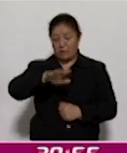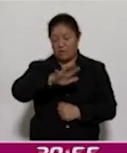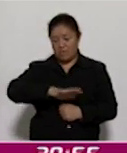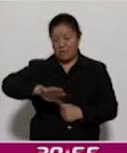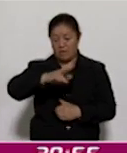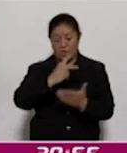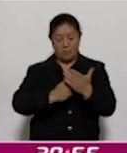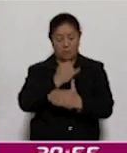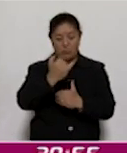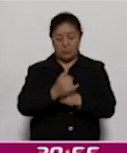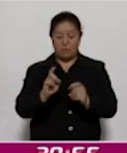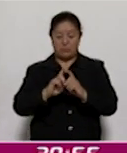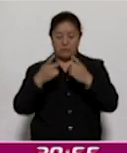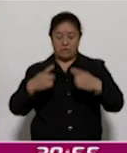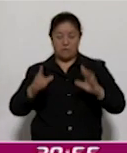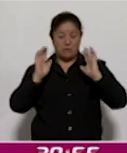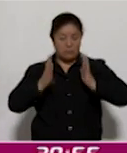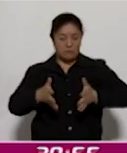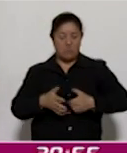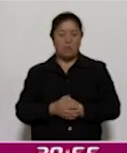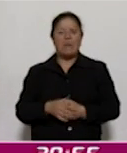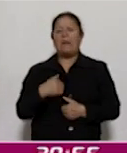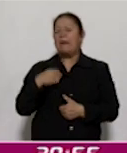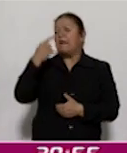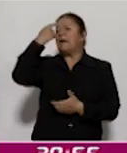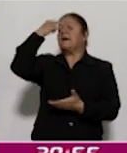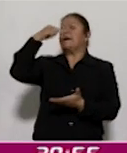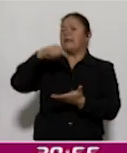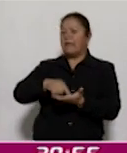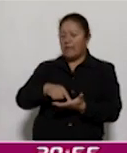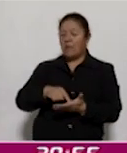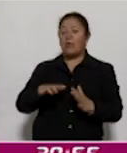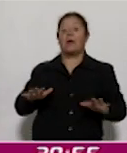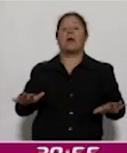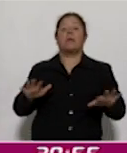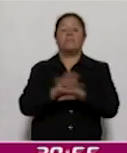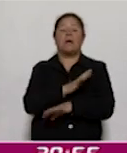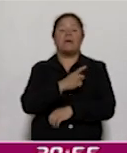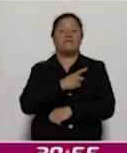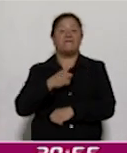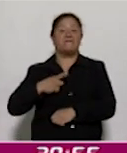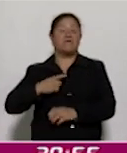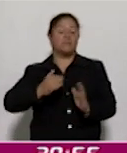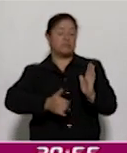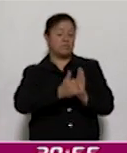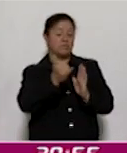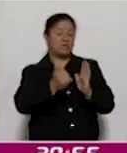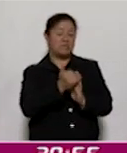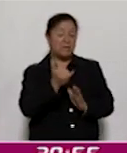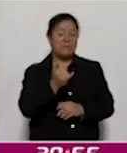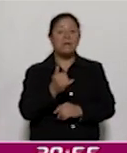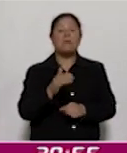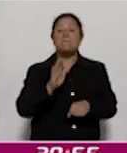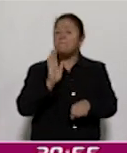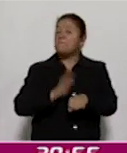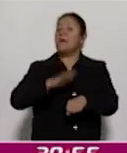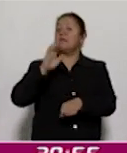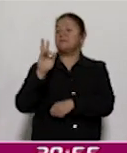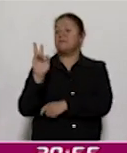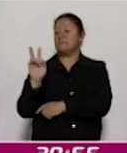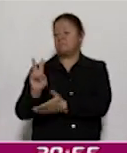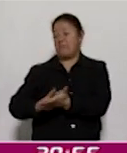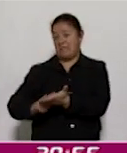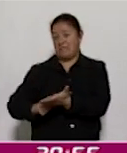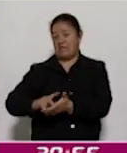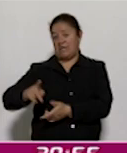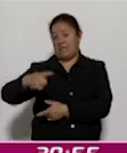hemos estado desarrollando, creo que deberíamos migrar hacia una infraestructura más verde. ¿Por qué? Porque